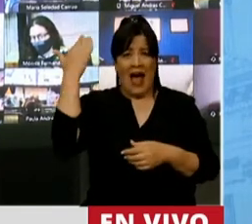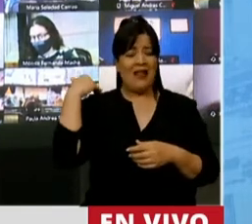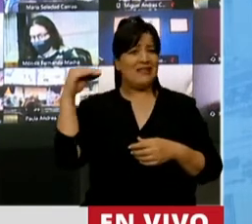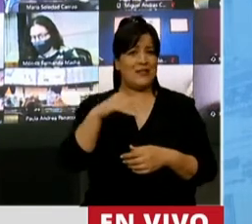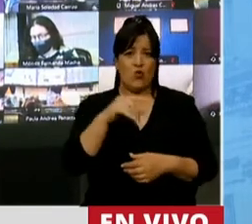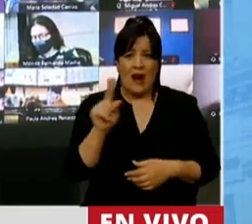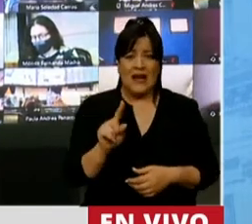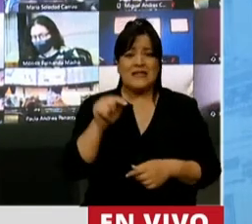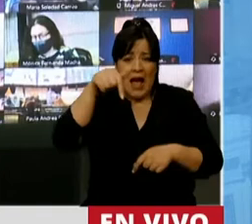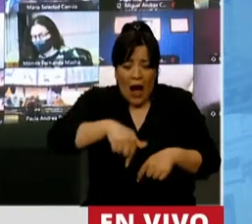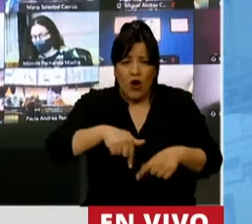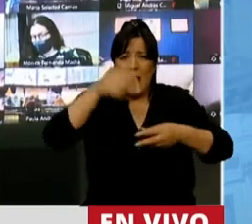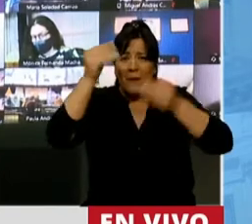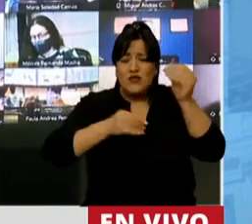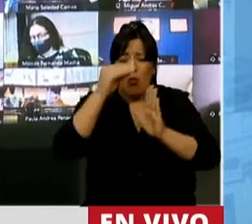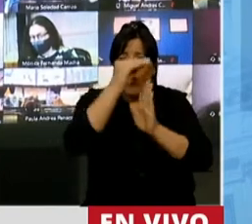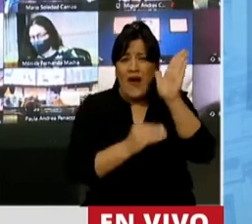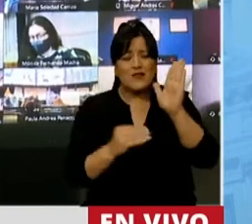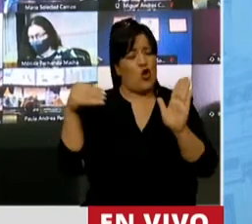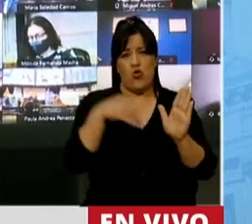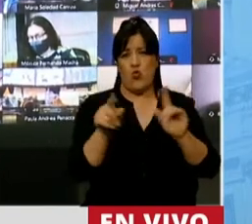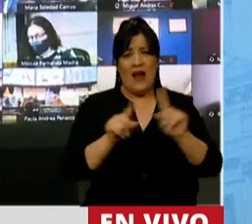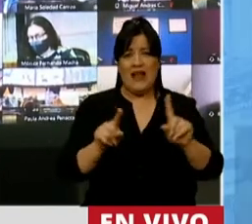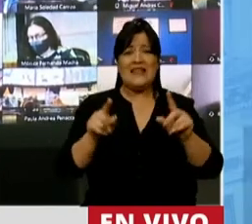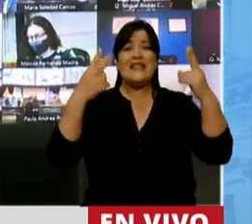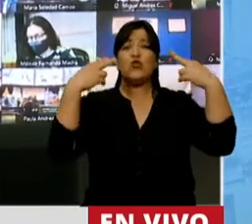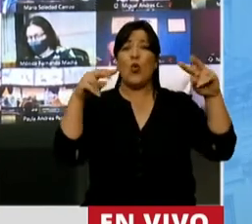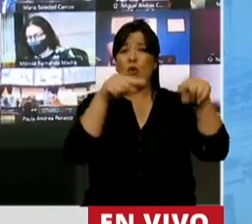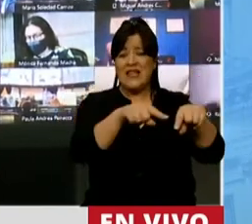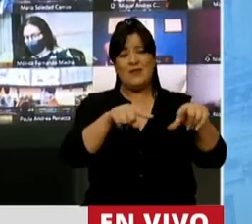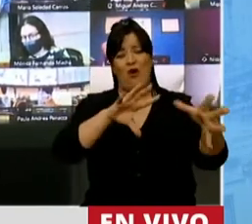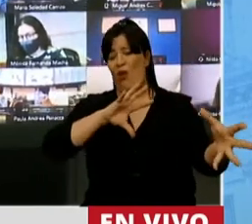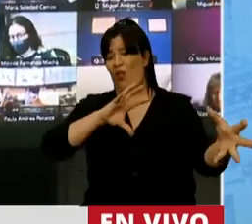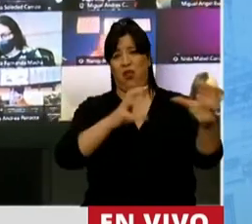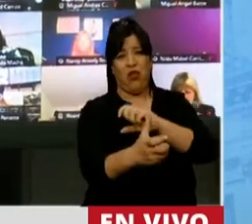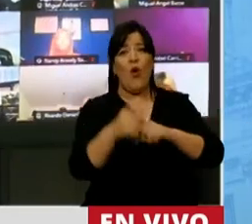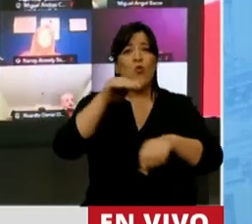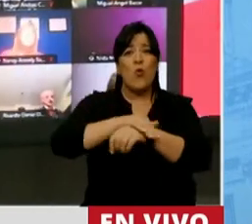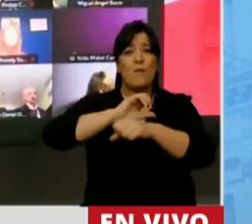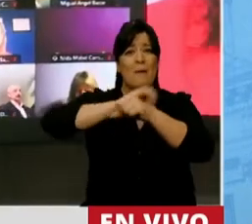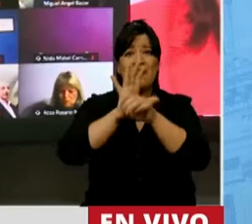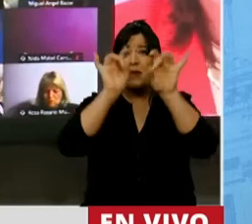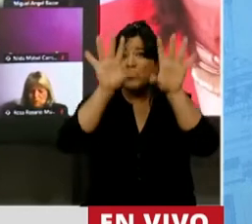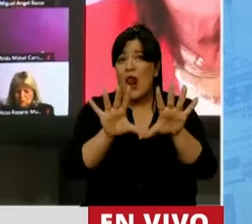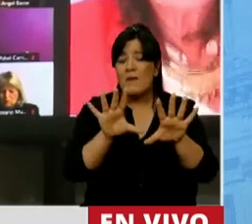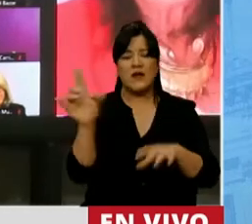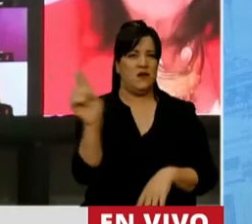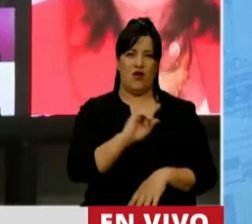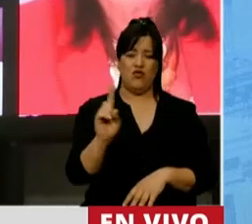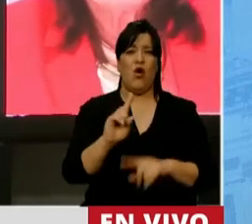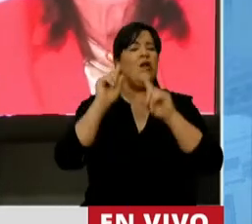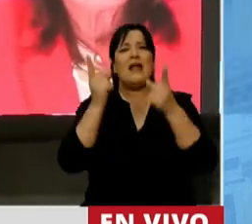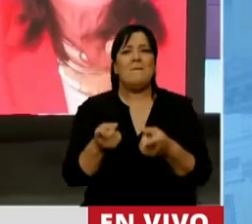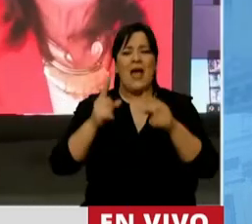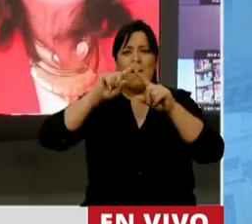plantea tampoco lo es. El sector quedó devastado, no solo a causa de la pandemia, sino por